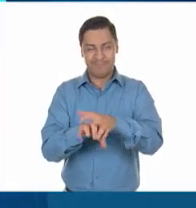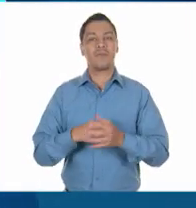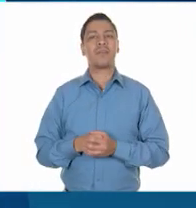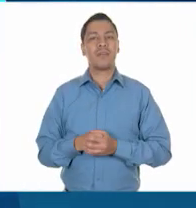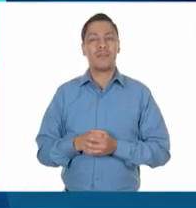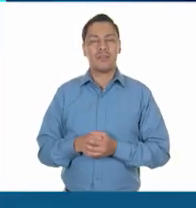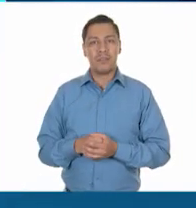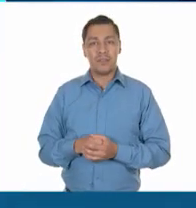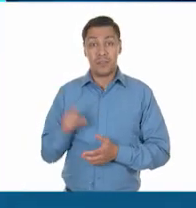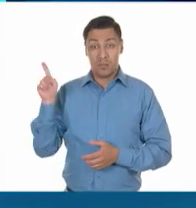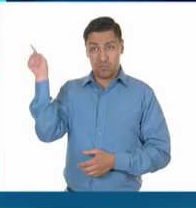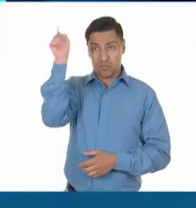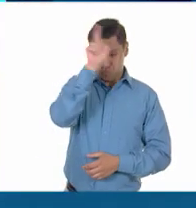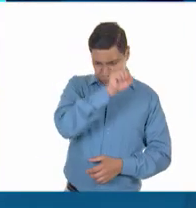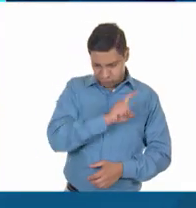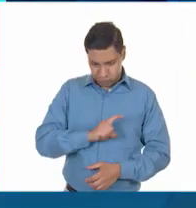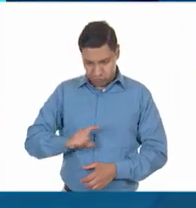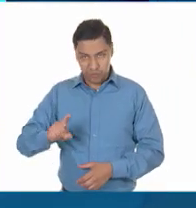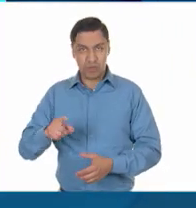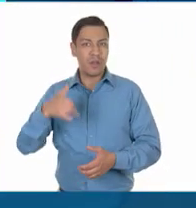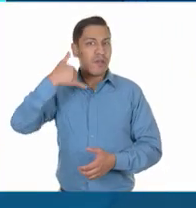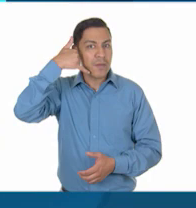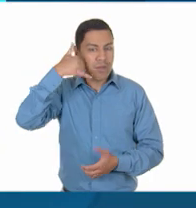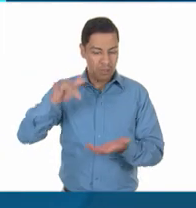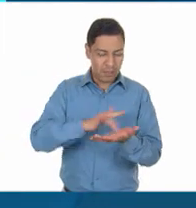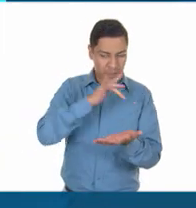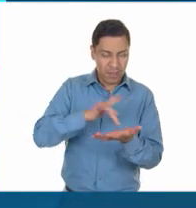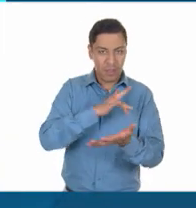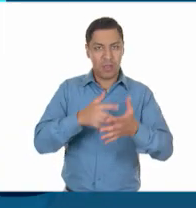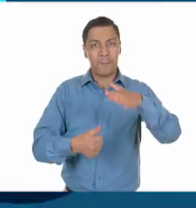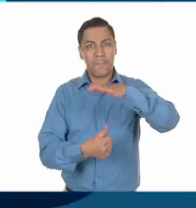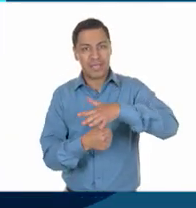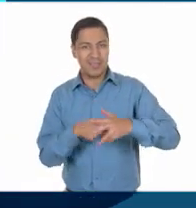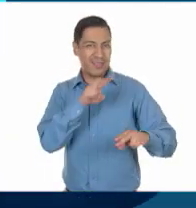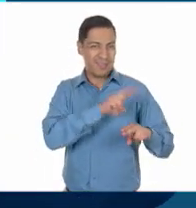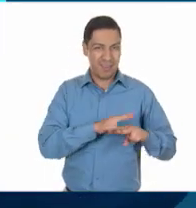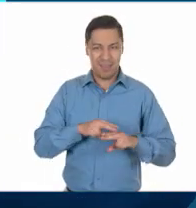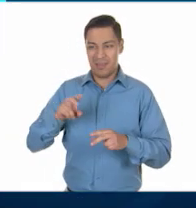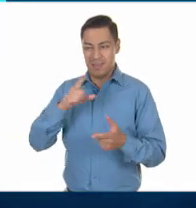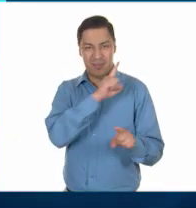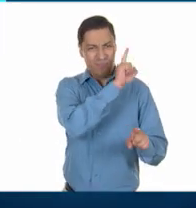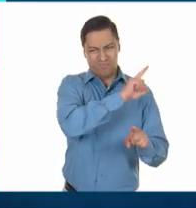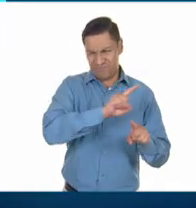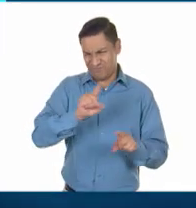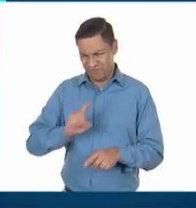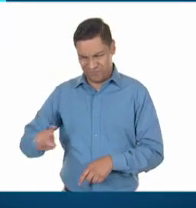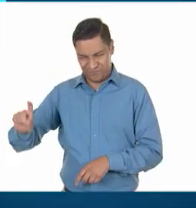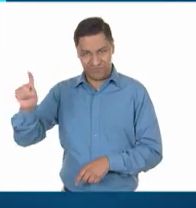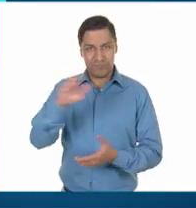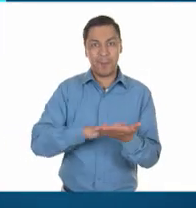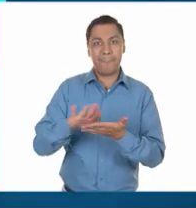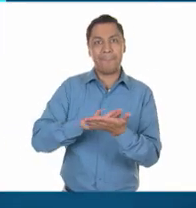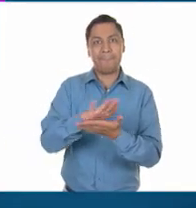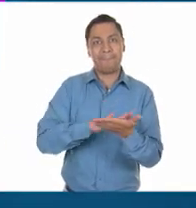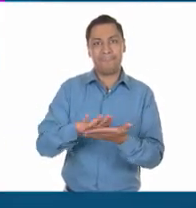Desinfecta las superficies de los objetos que más utilizas. También las cosas que compres en la tienda o en el supermercado.